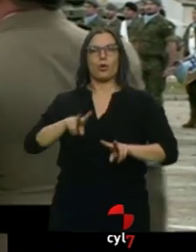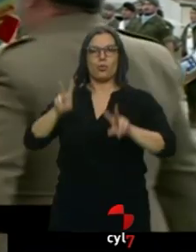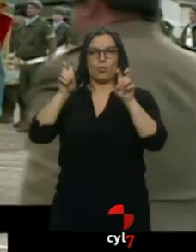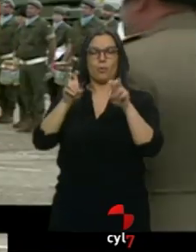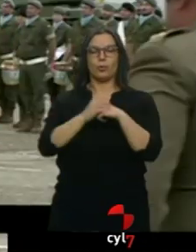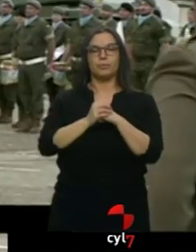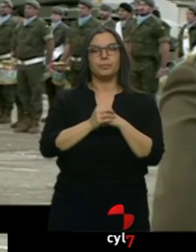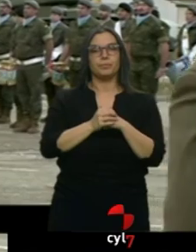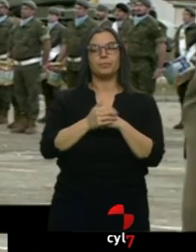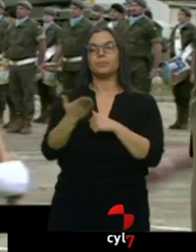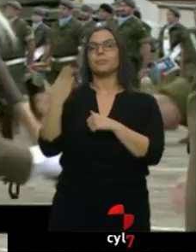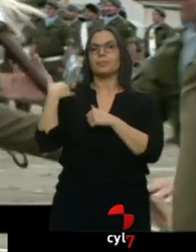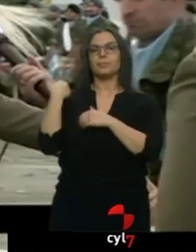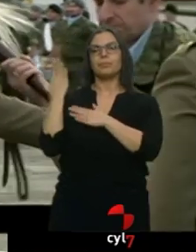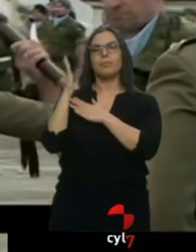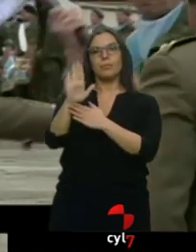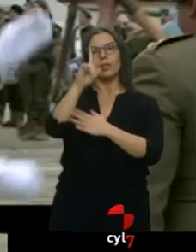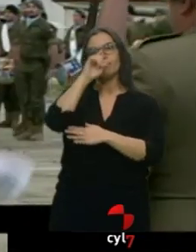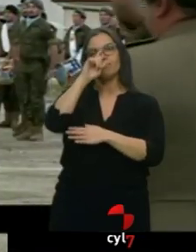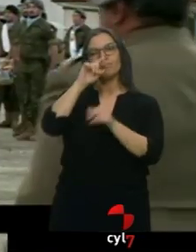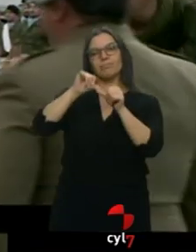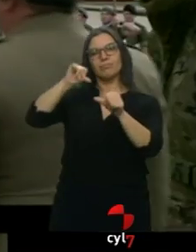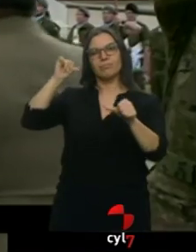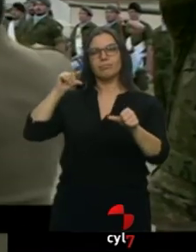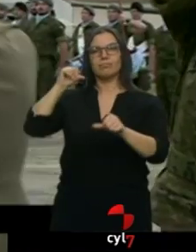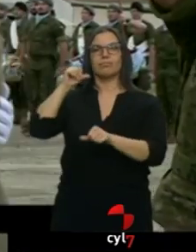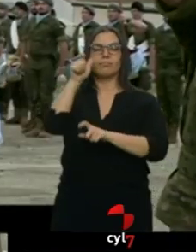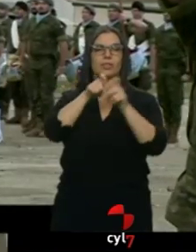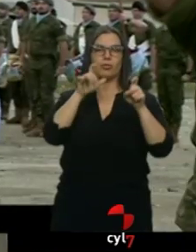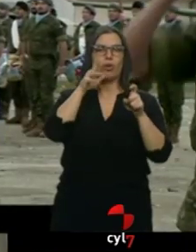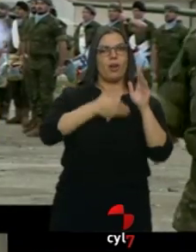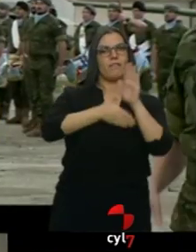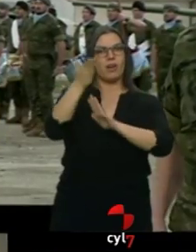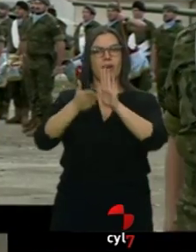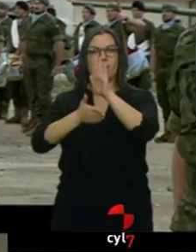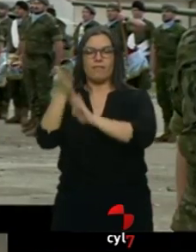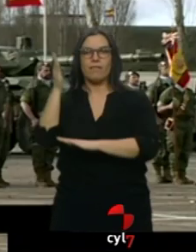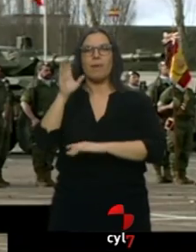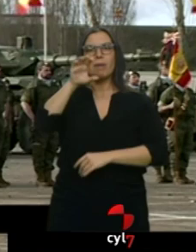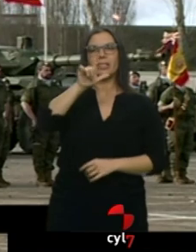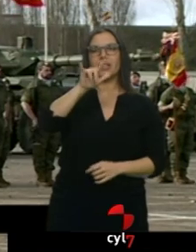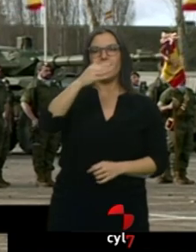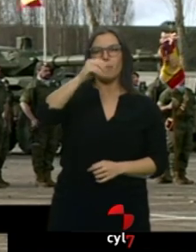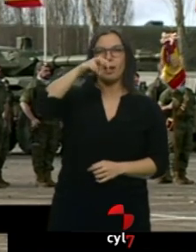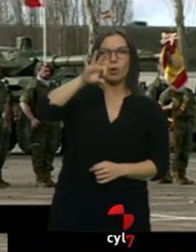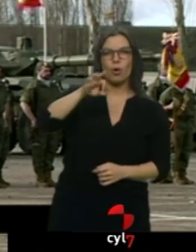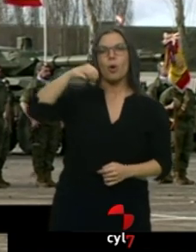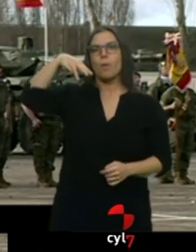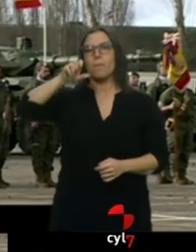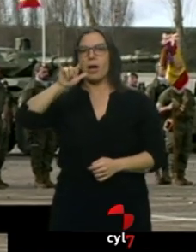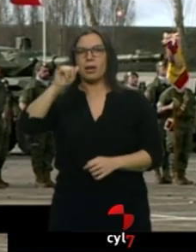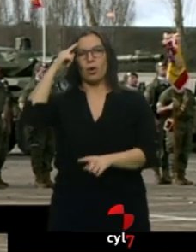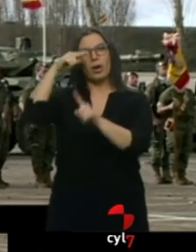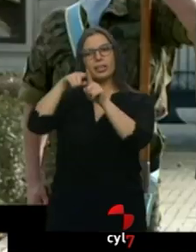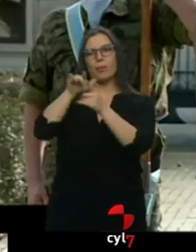presentación tuvo palabras de recuerdo para los jinetes que ahora mismo están desplegados en Líbano y Mali en tareas de pacificación de esas zonas. Es cruz al mérito naval y al